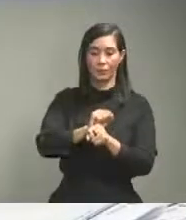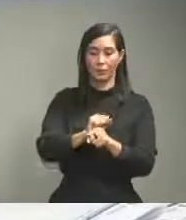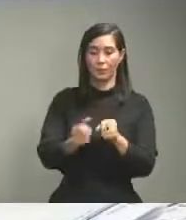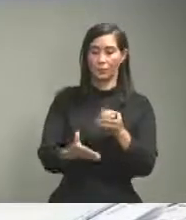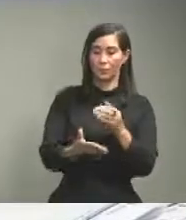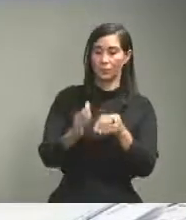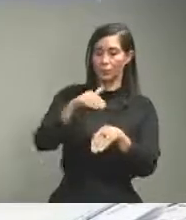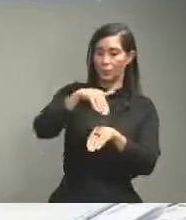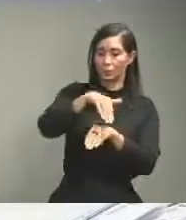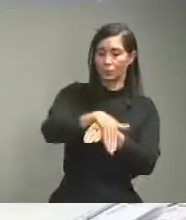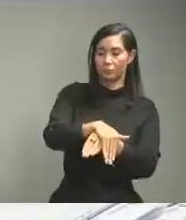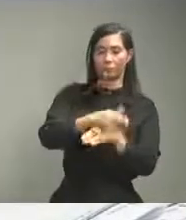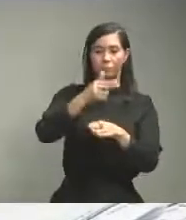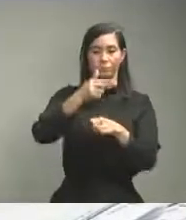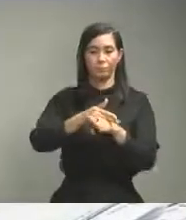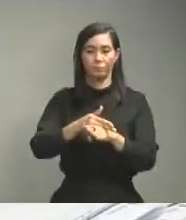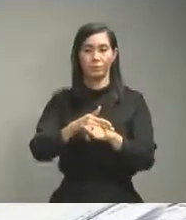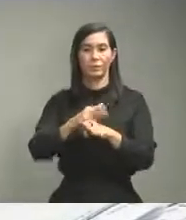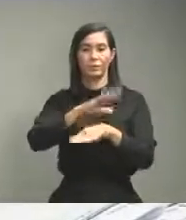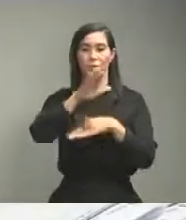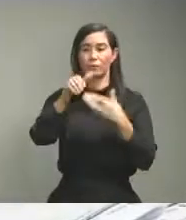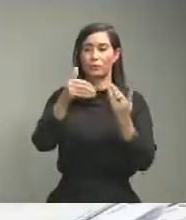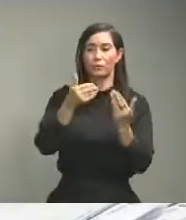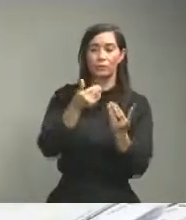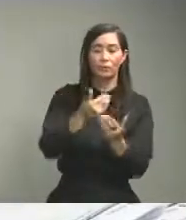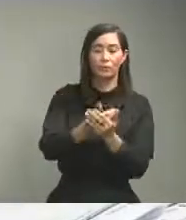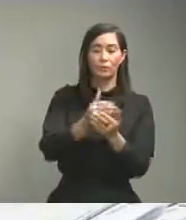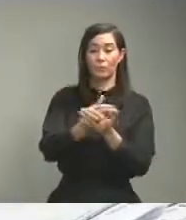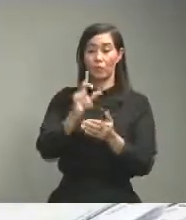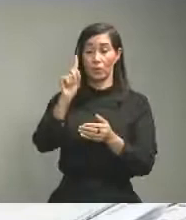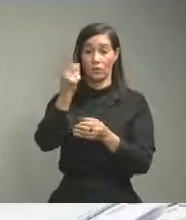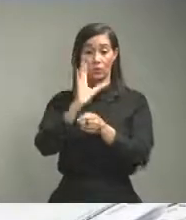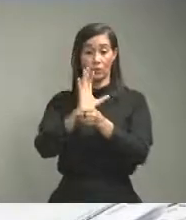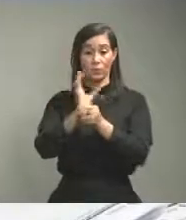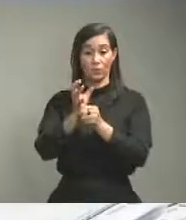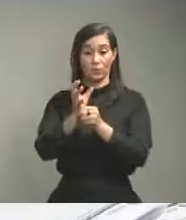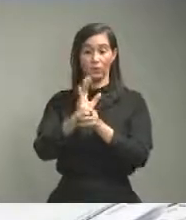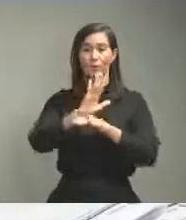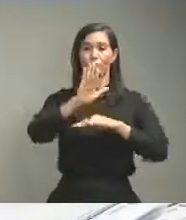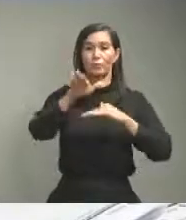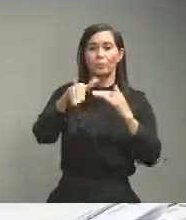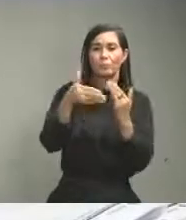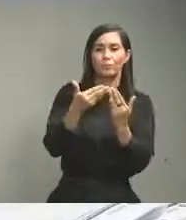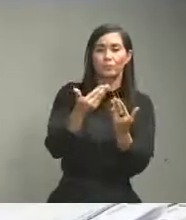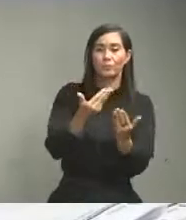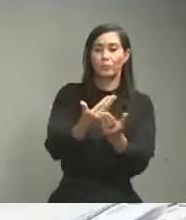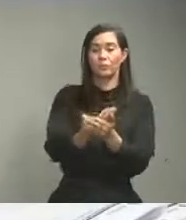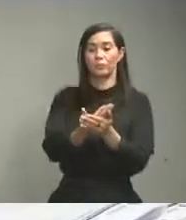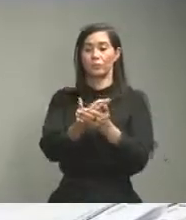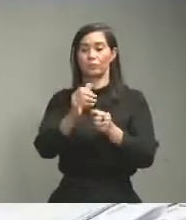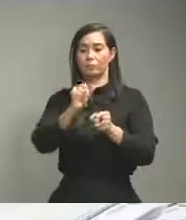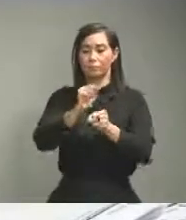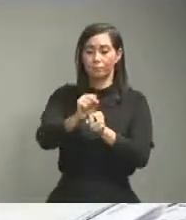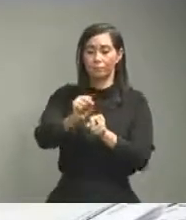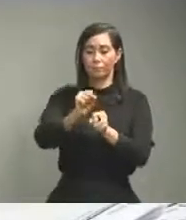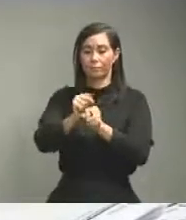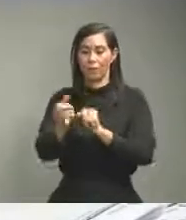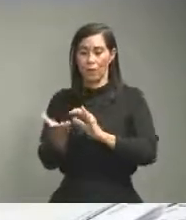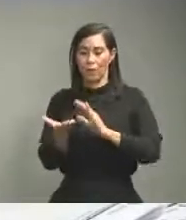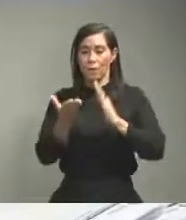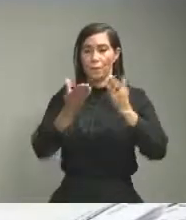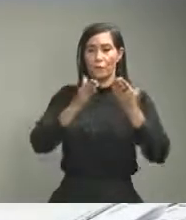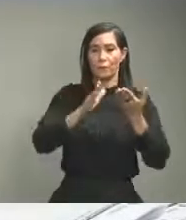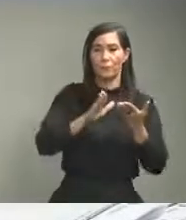no solamente con el COVID sino como usted ha visto que hemos tenido que estar lidiando con cadáveres que